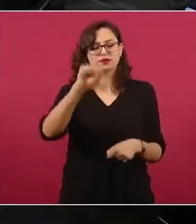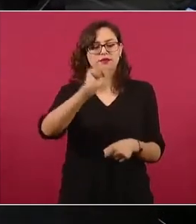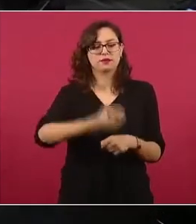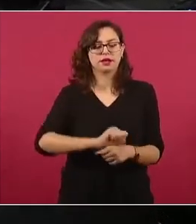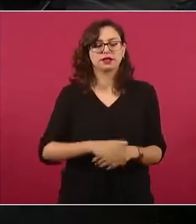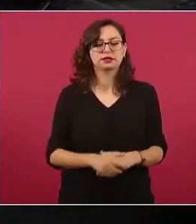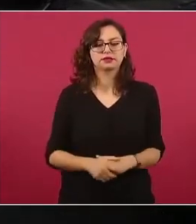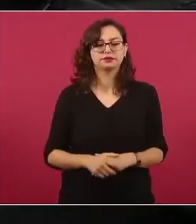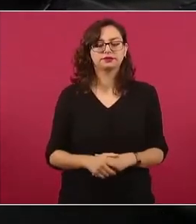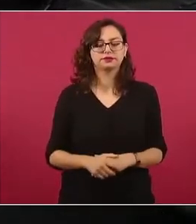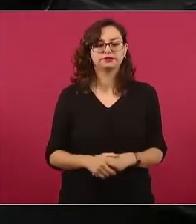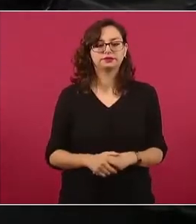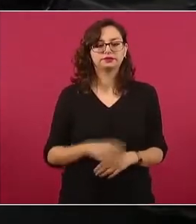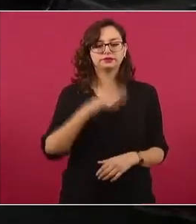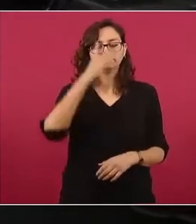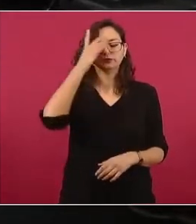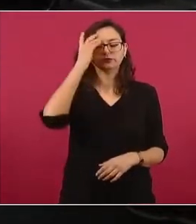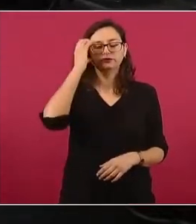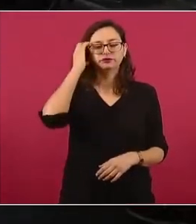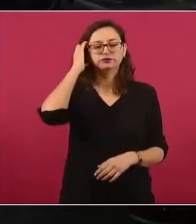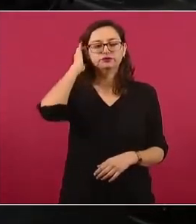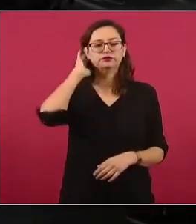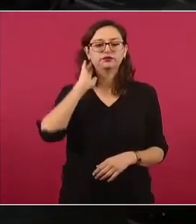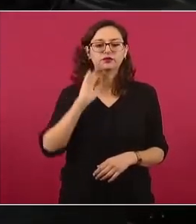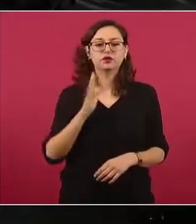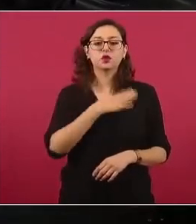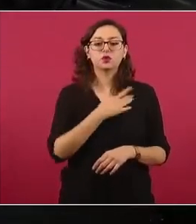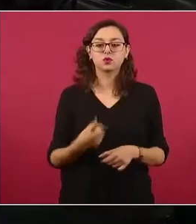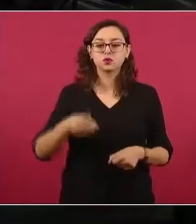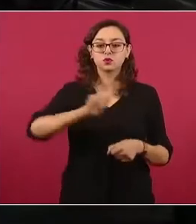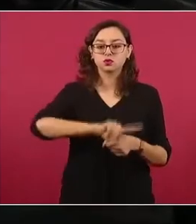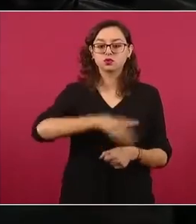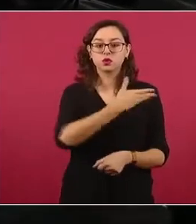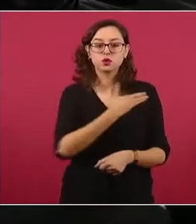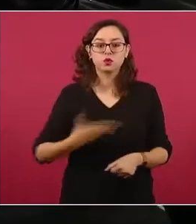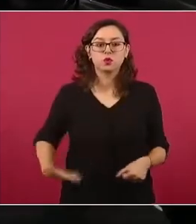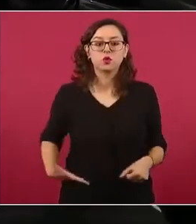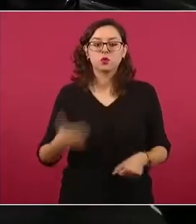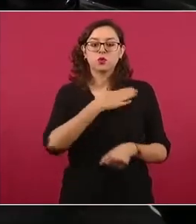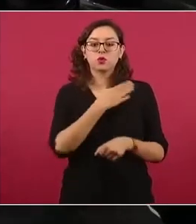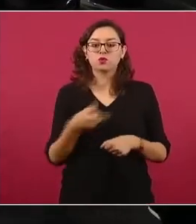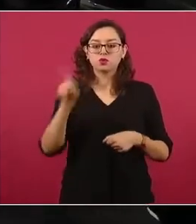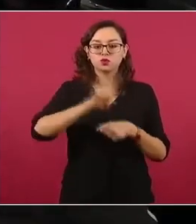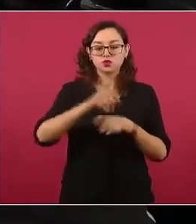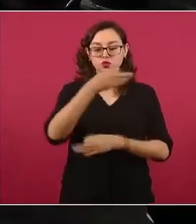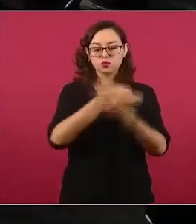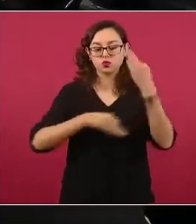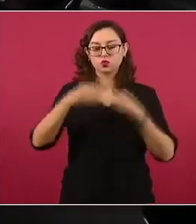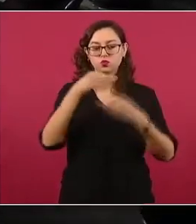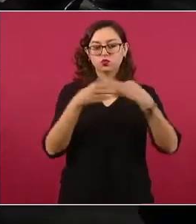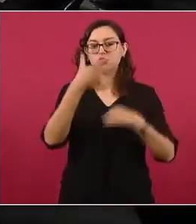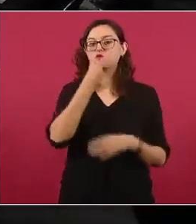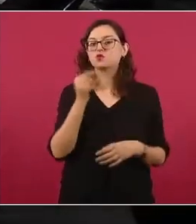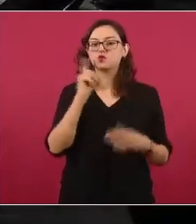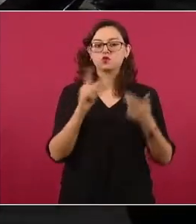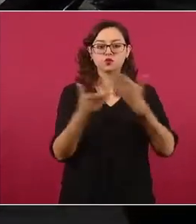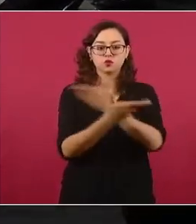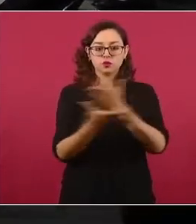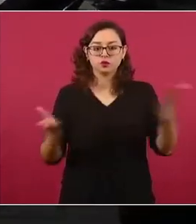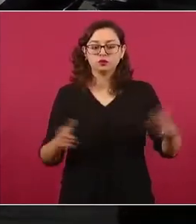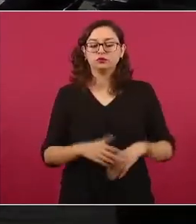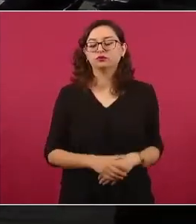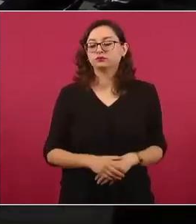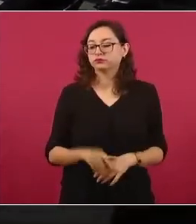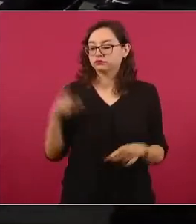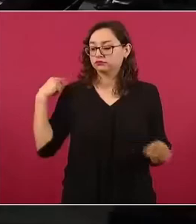Buenos días, señor presidente, buenos días a todas, a todos. Este es el quién es quién en las mentiras de la semana del